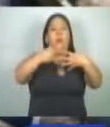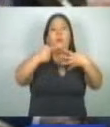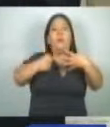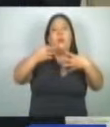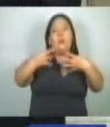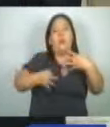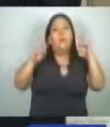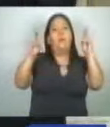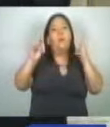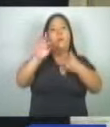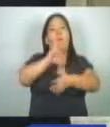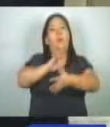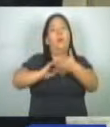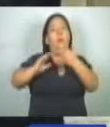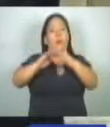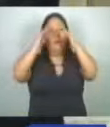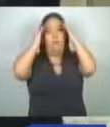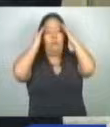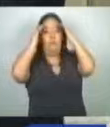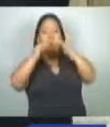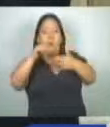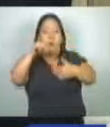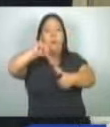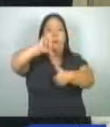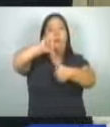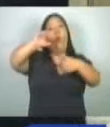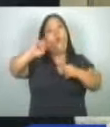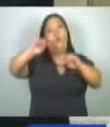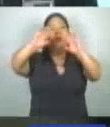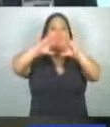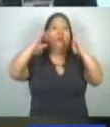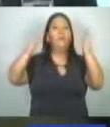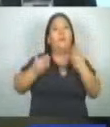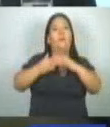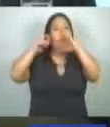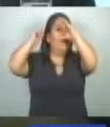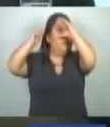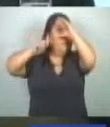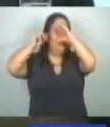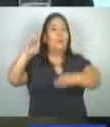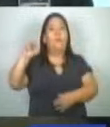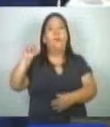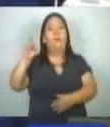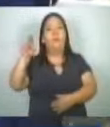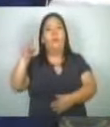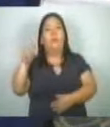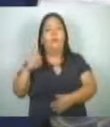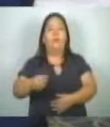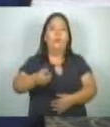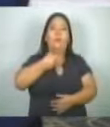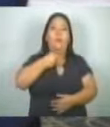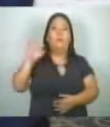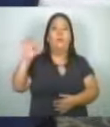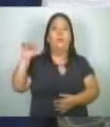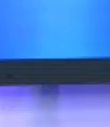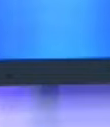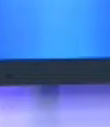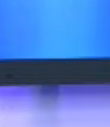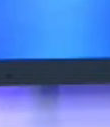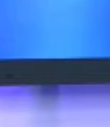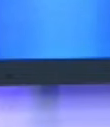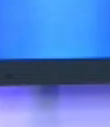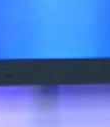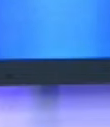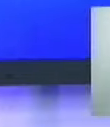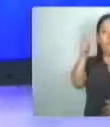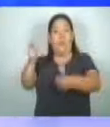ambientales, desde un enfoque regional y global. Con imágenes de Ricardo Tobar, este es un reporte de Fernando Morales. Lo le vamos